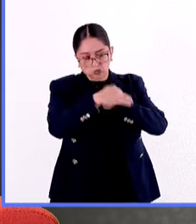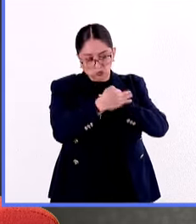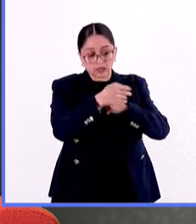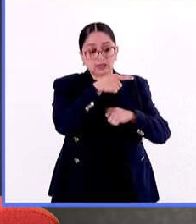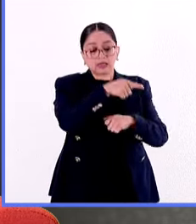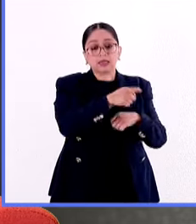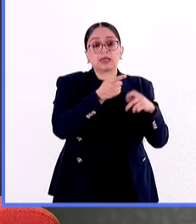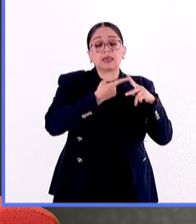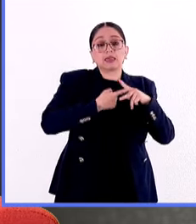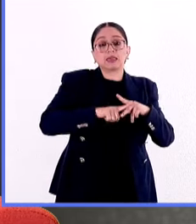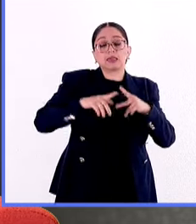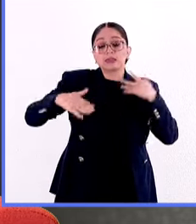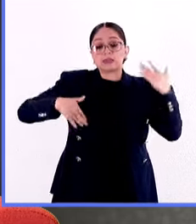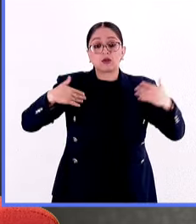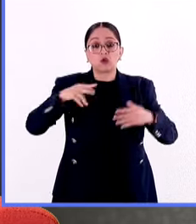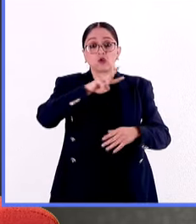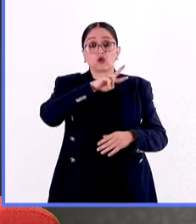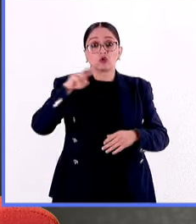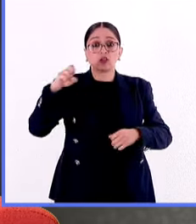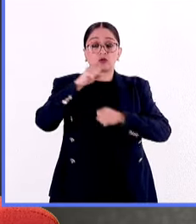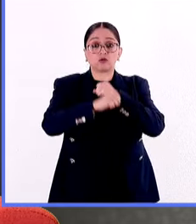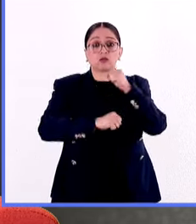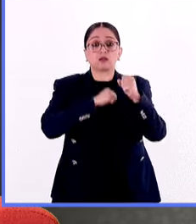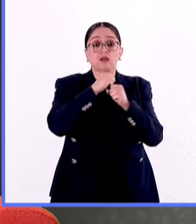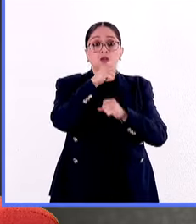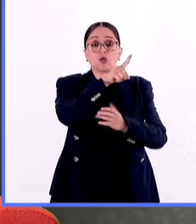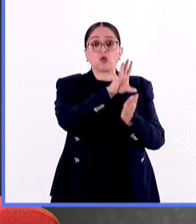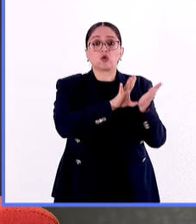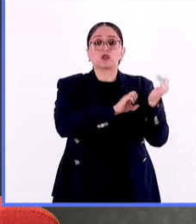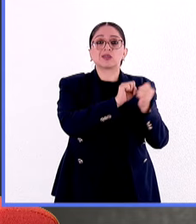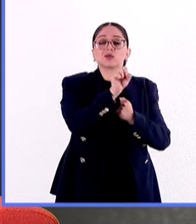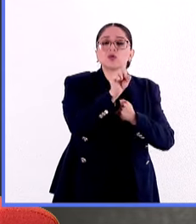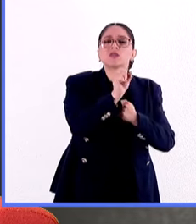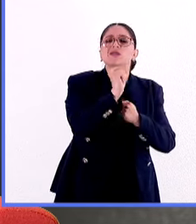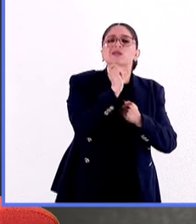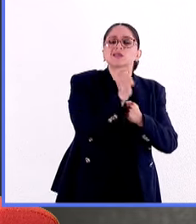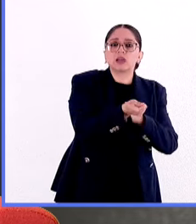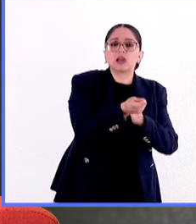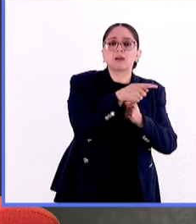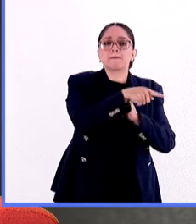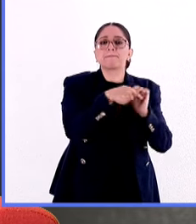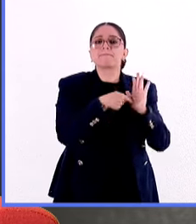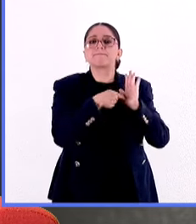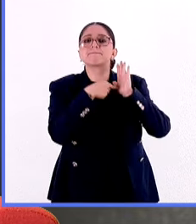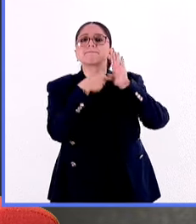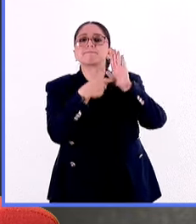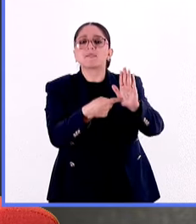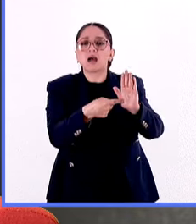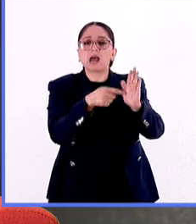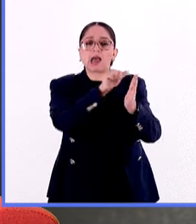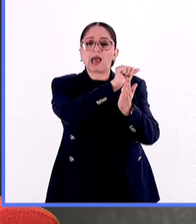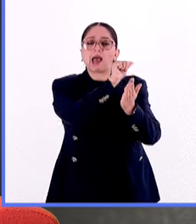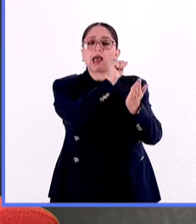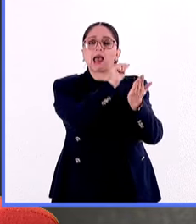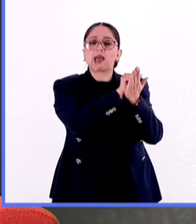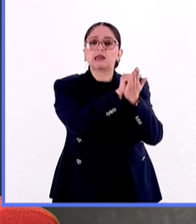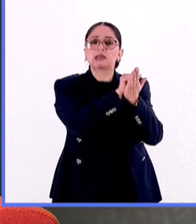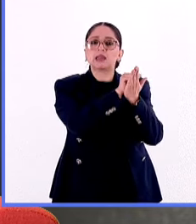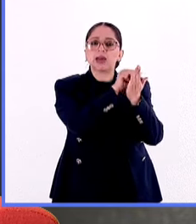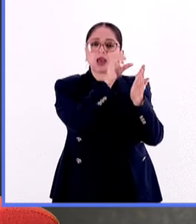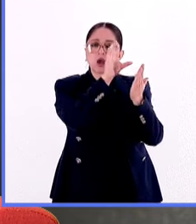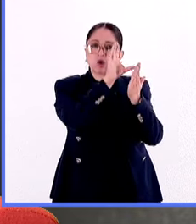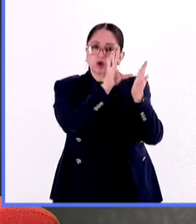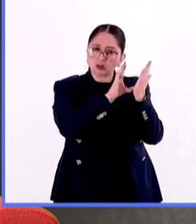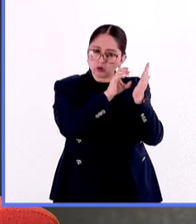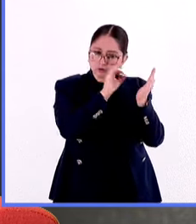los festejos de este bicentenario fue la publicación de un acta constitutiva de la federación.